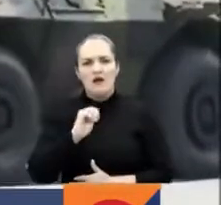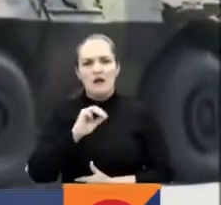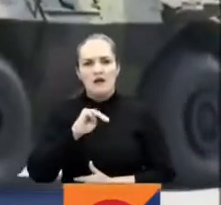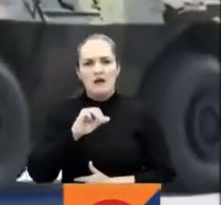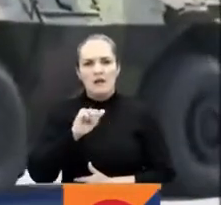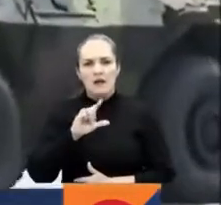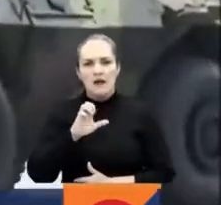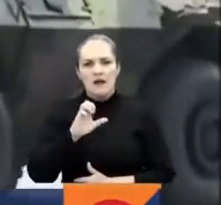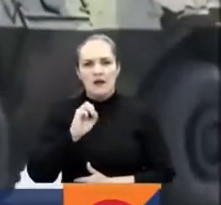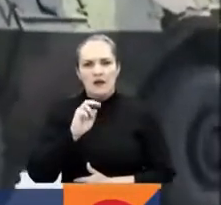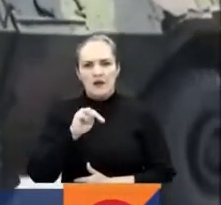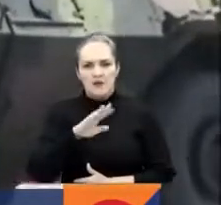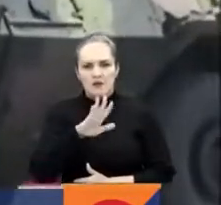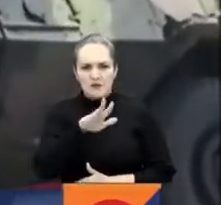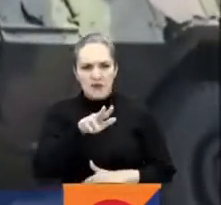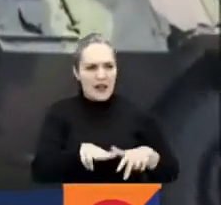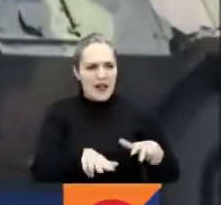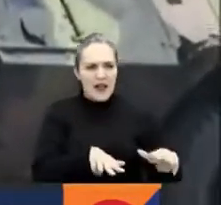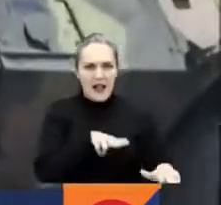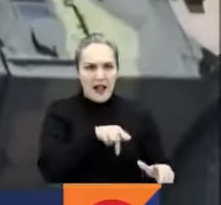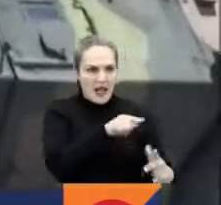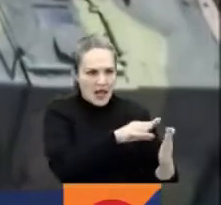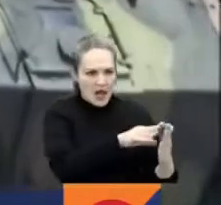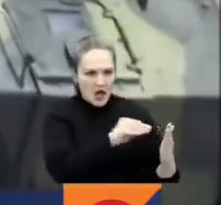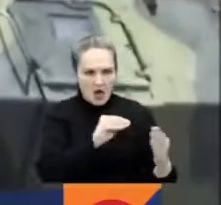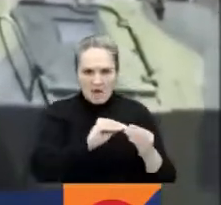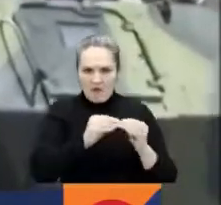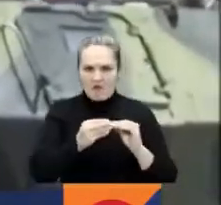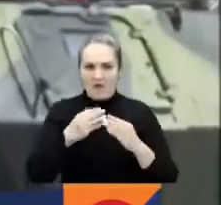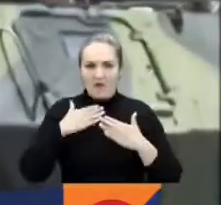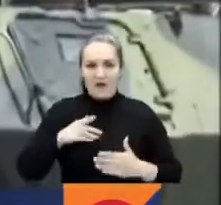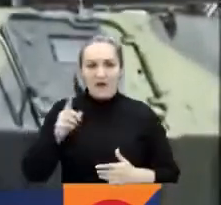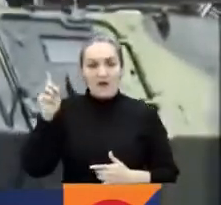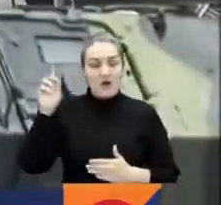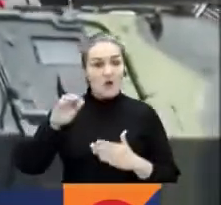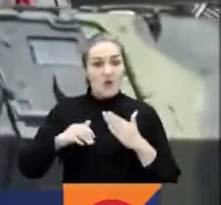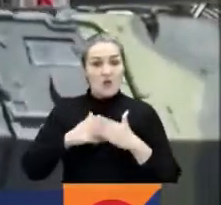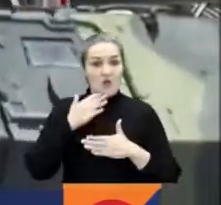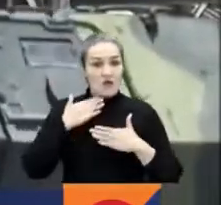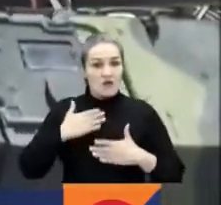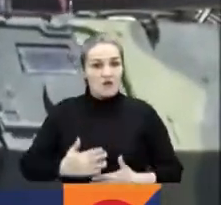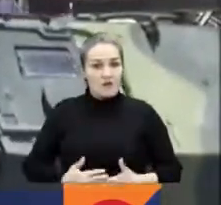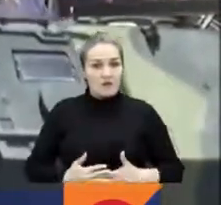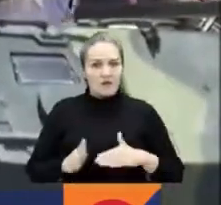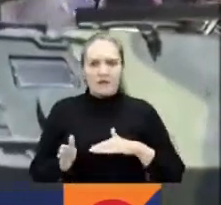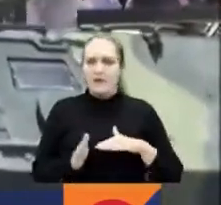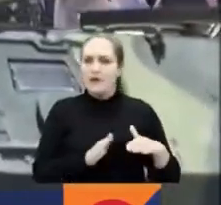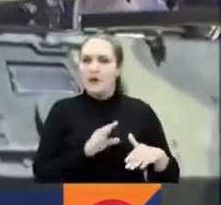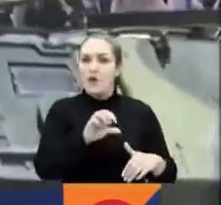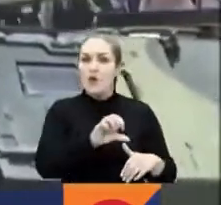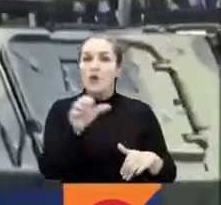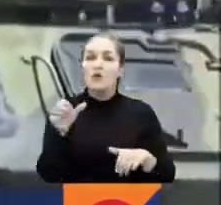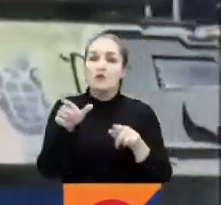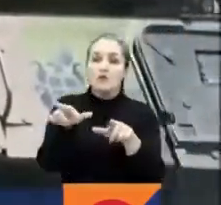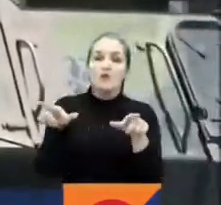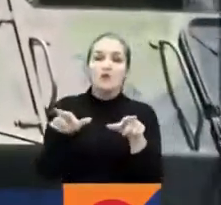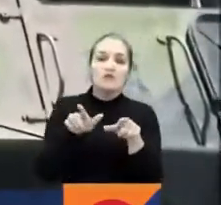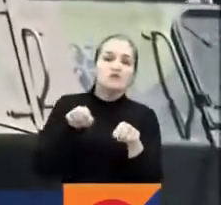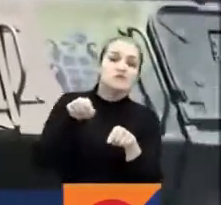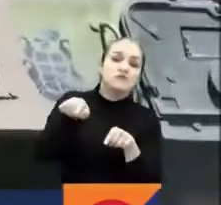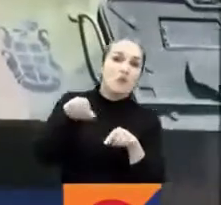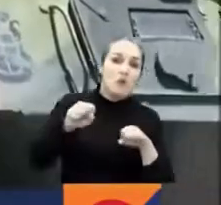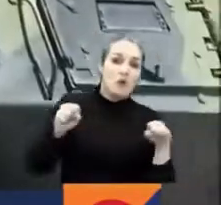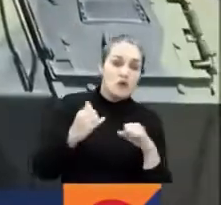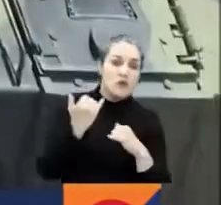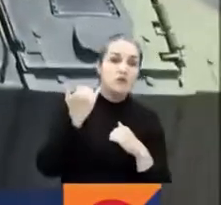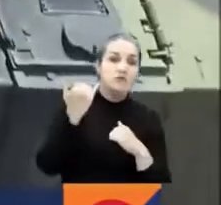uniformados que están precisamente dirigiendo estos vehículos. Pero bien, en otro punto de Bogotá está Juan Sebastián Amaya, con